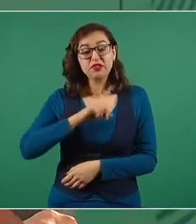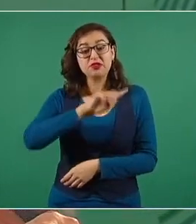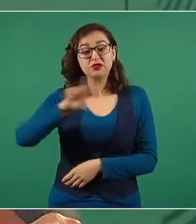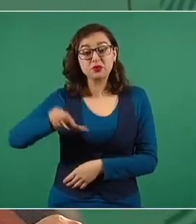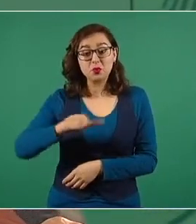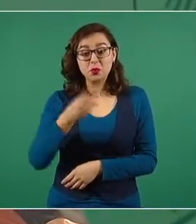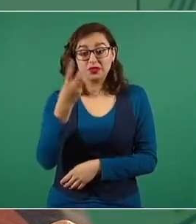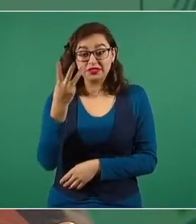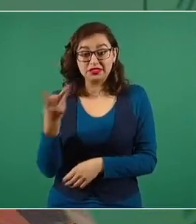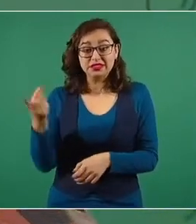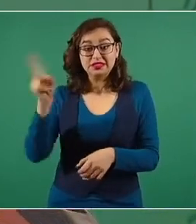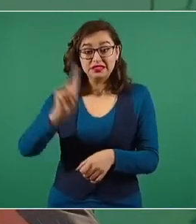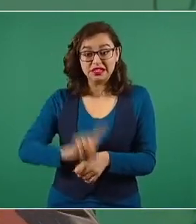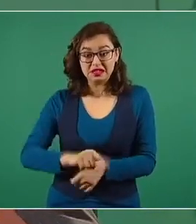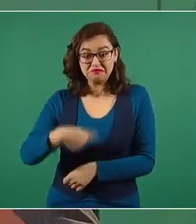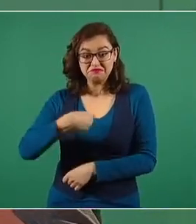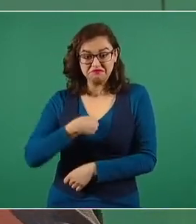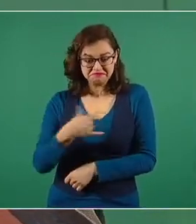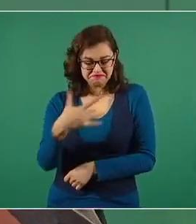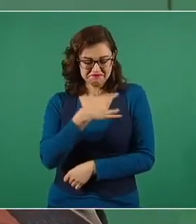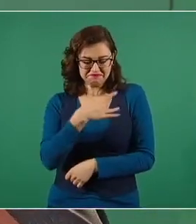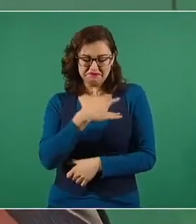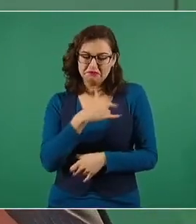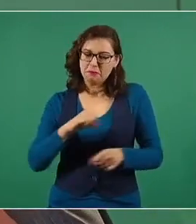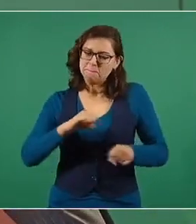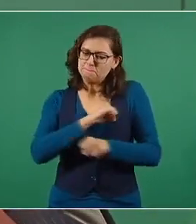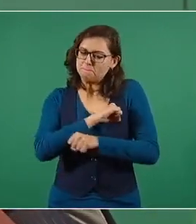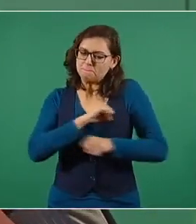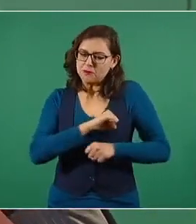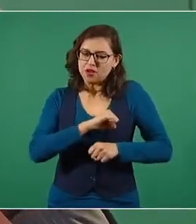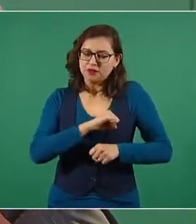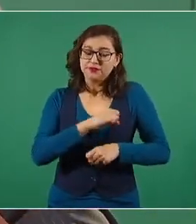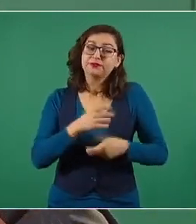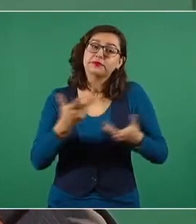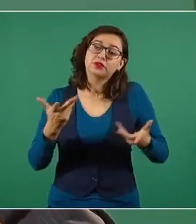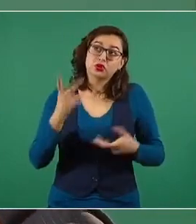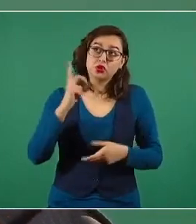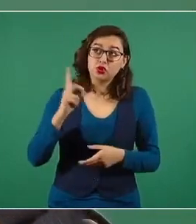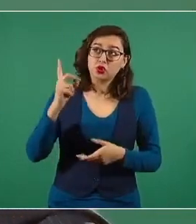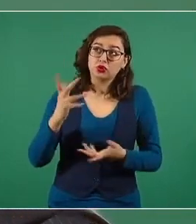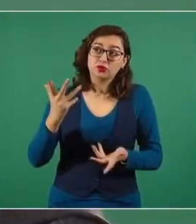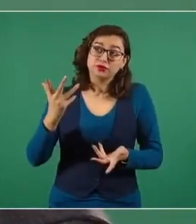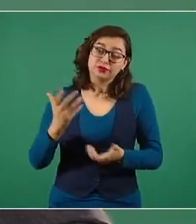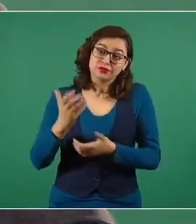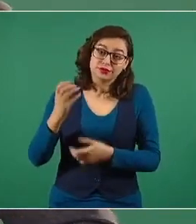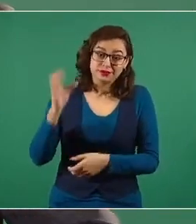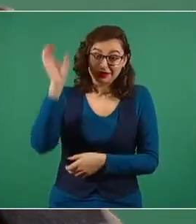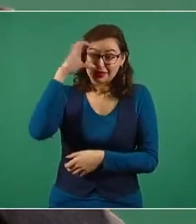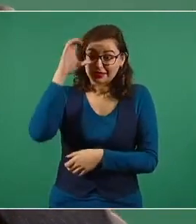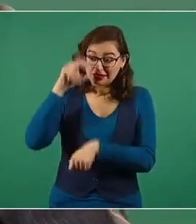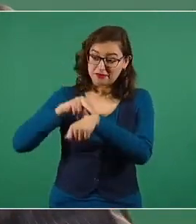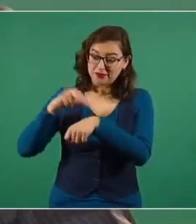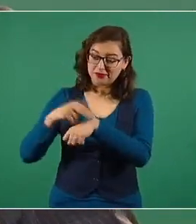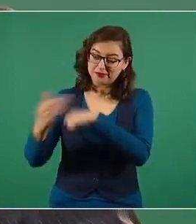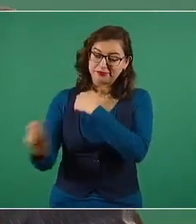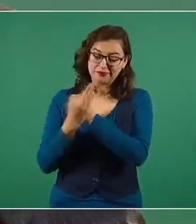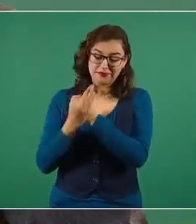la ciencia y aquí estoy. Y ahora